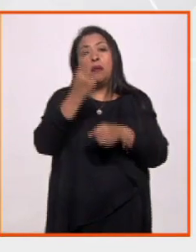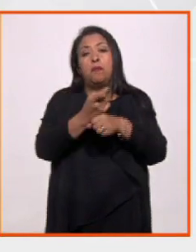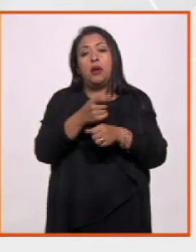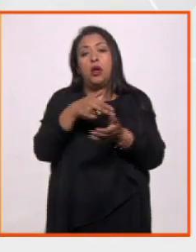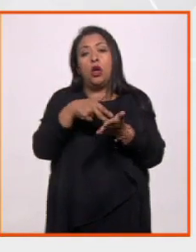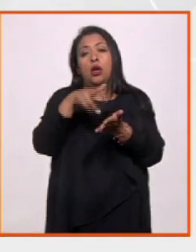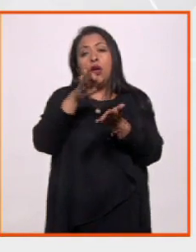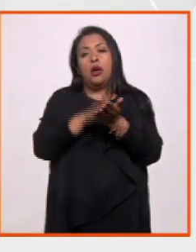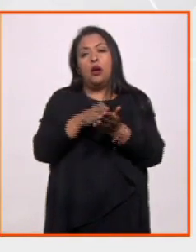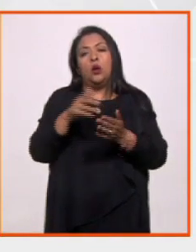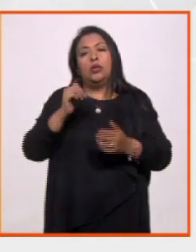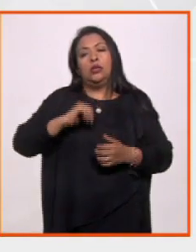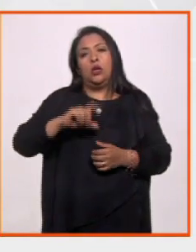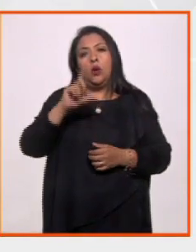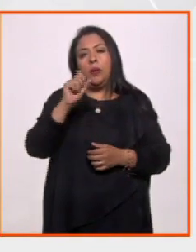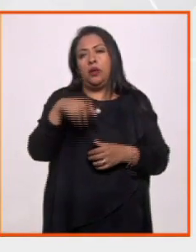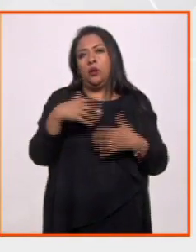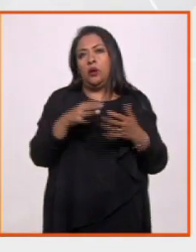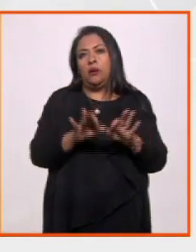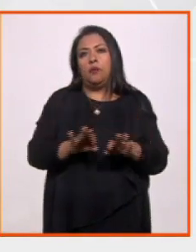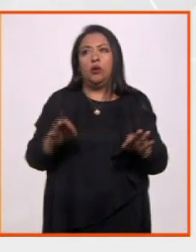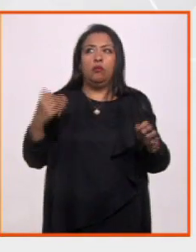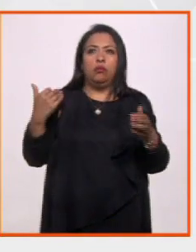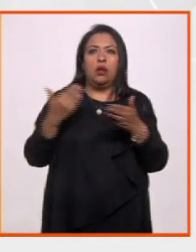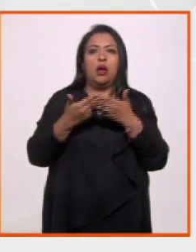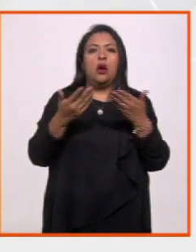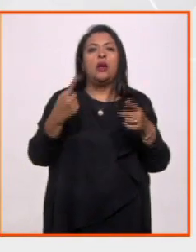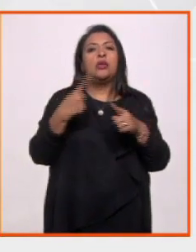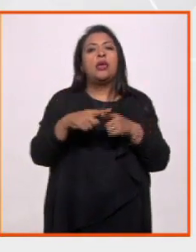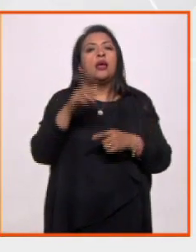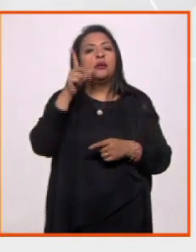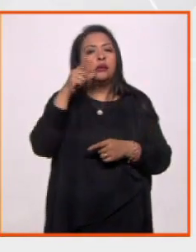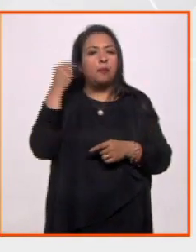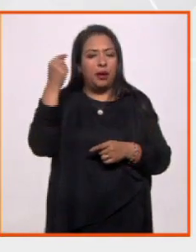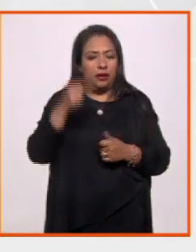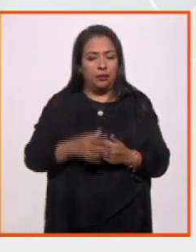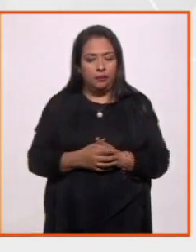héroes del siglo XX, uno de los grandes héroes hasta el día de hoy, Emiliano Zapata.